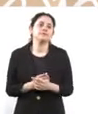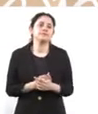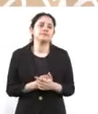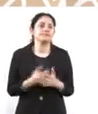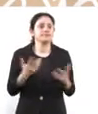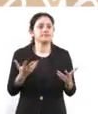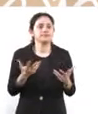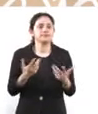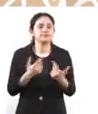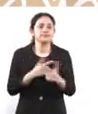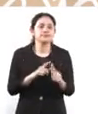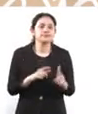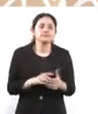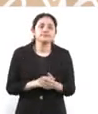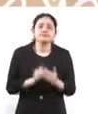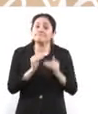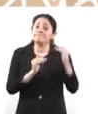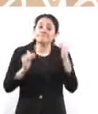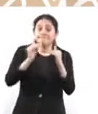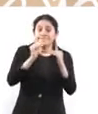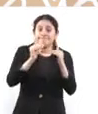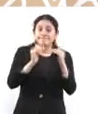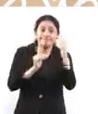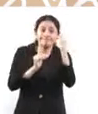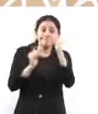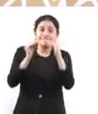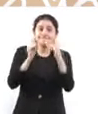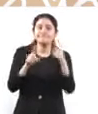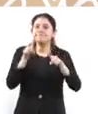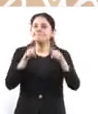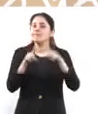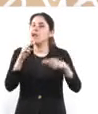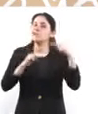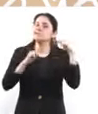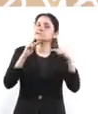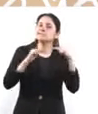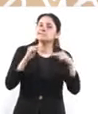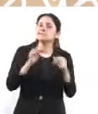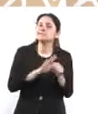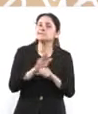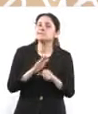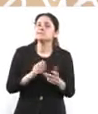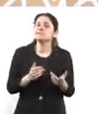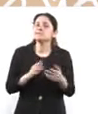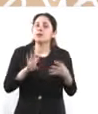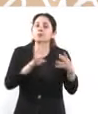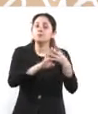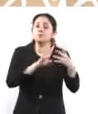las jerarquías de establecimiento de la prisión preventiva.